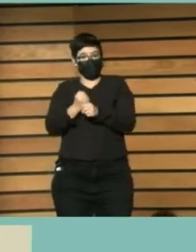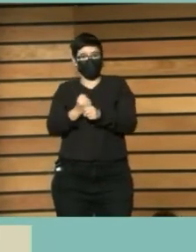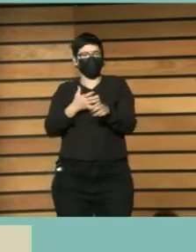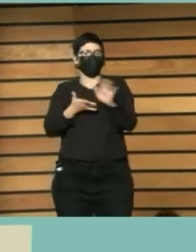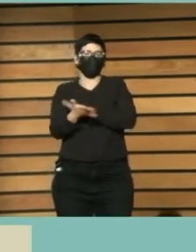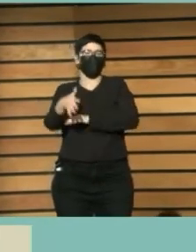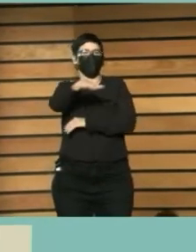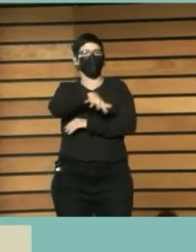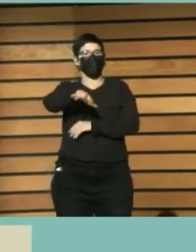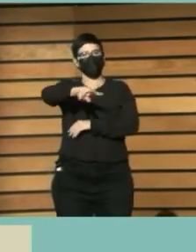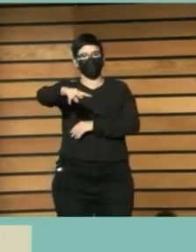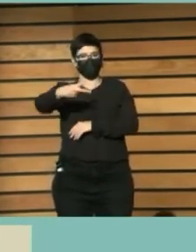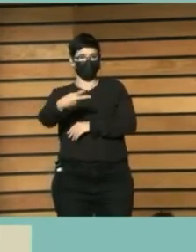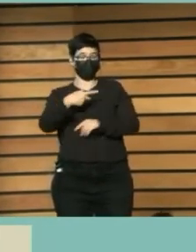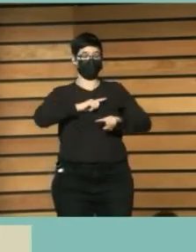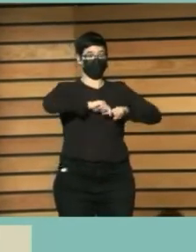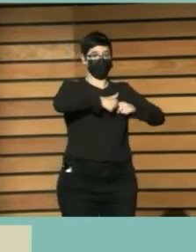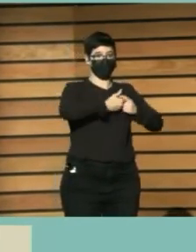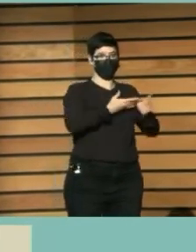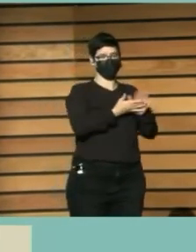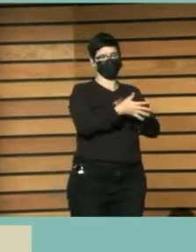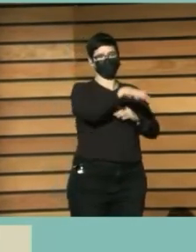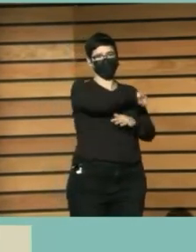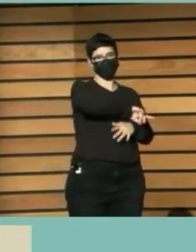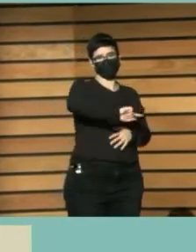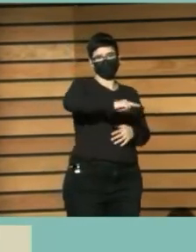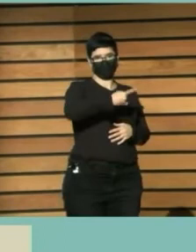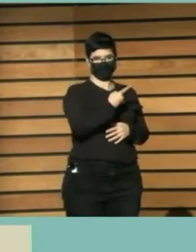un lugar primero O un espacio primero